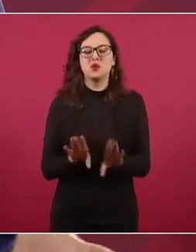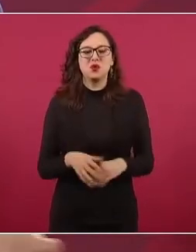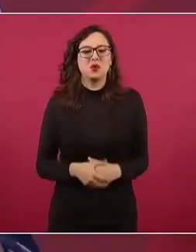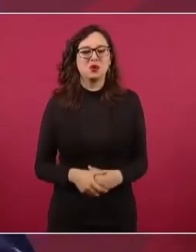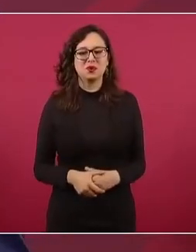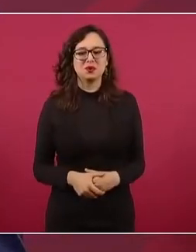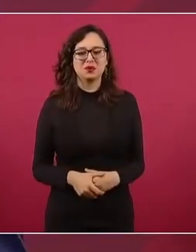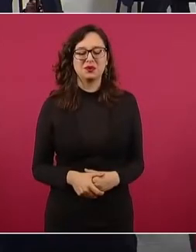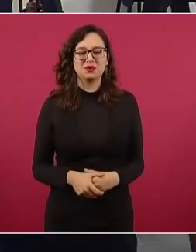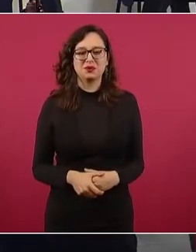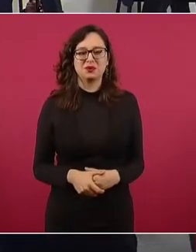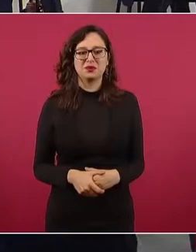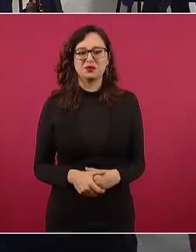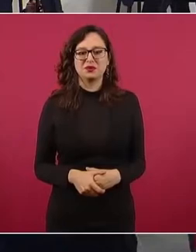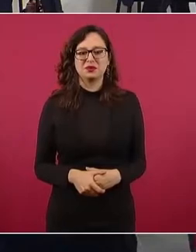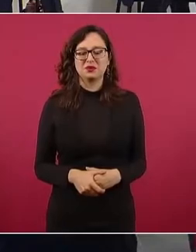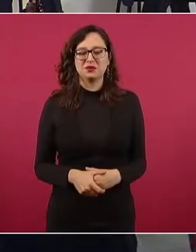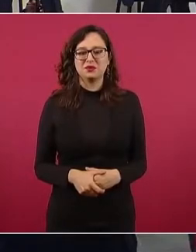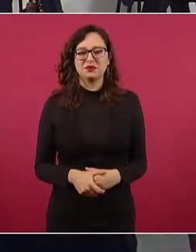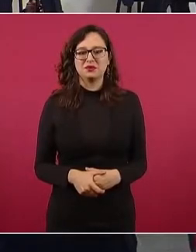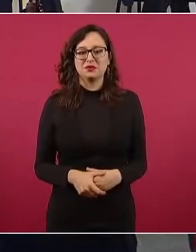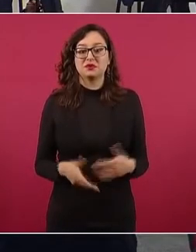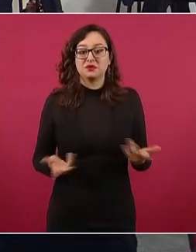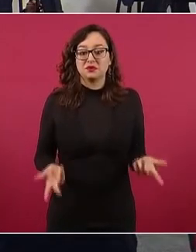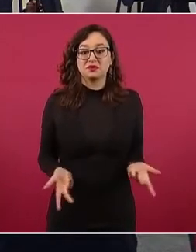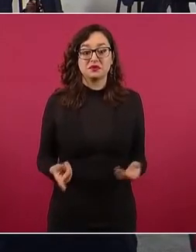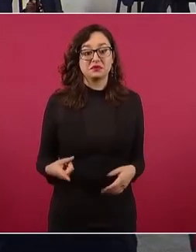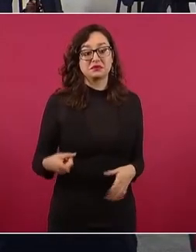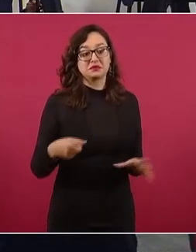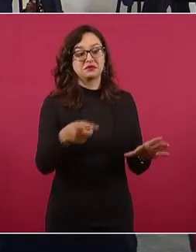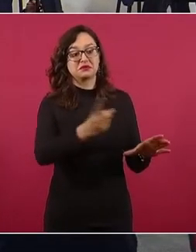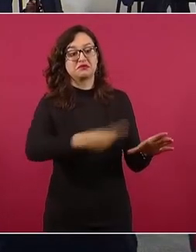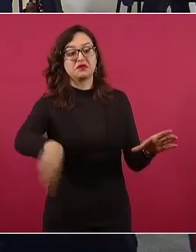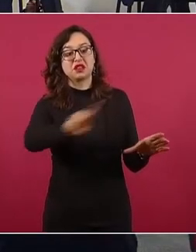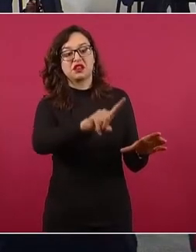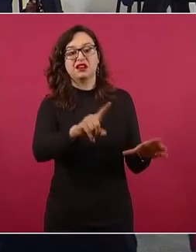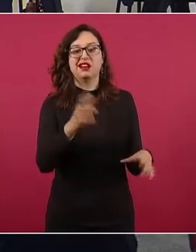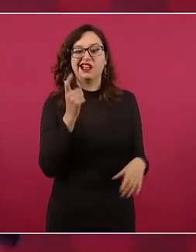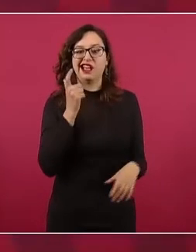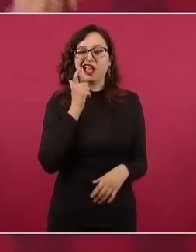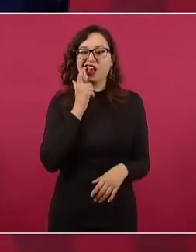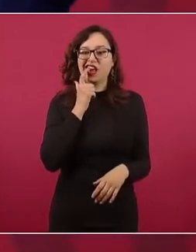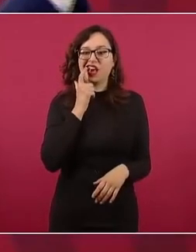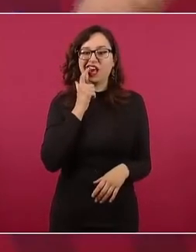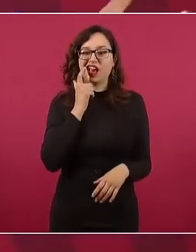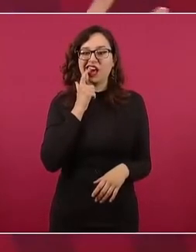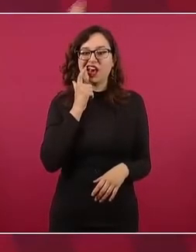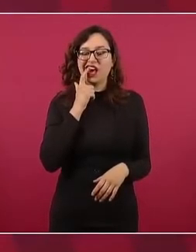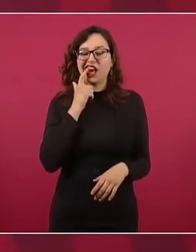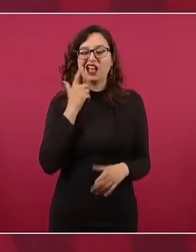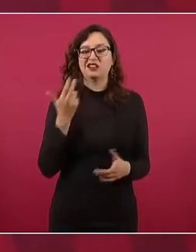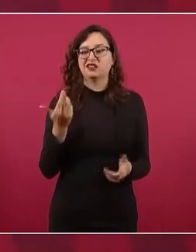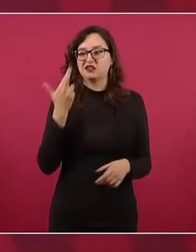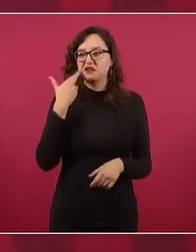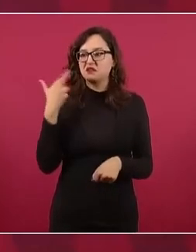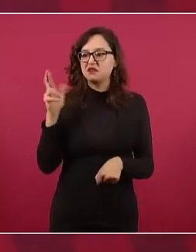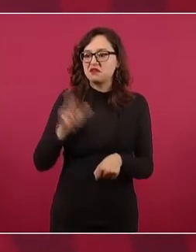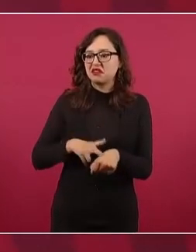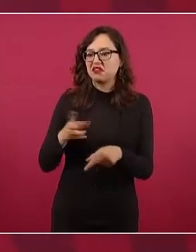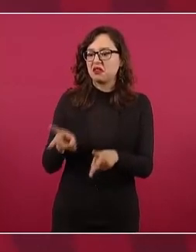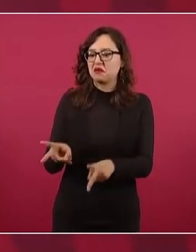a los que de la noche a la mañana se enriquecían.